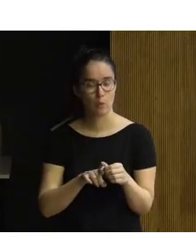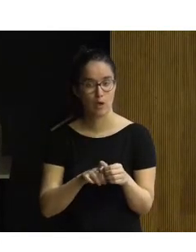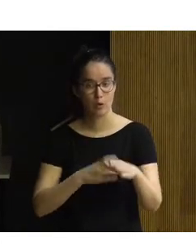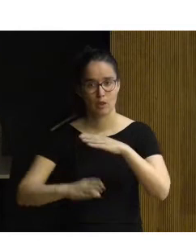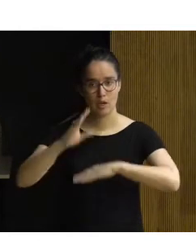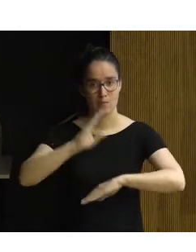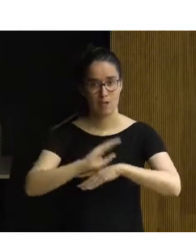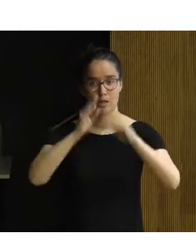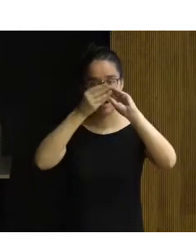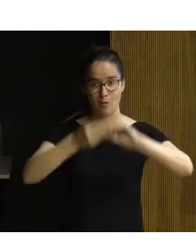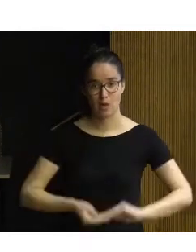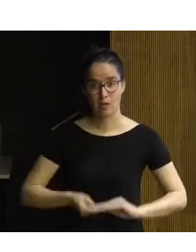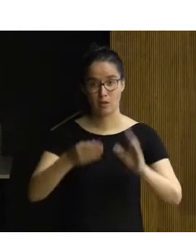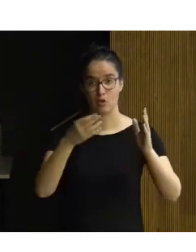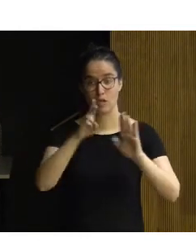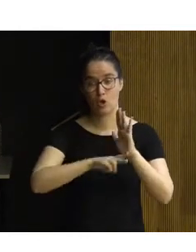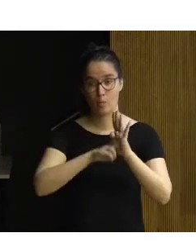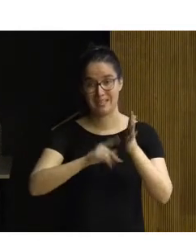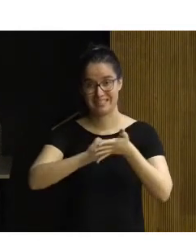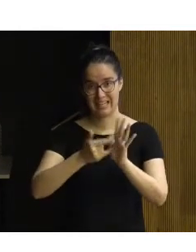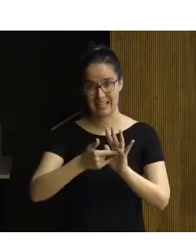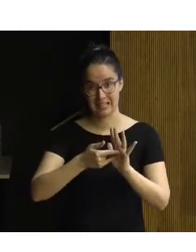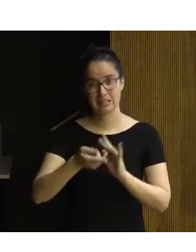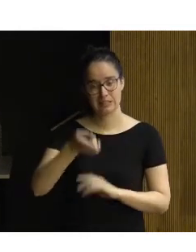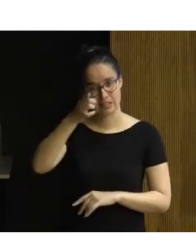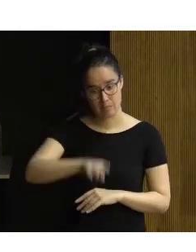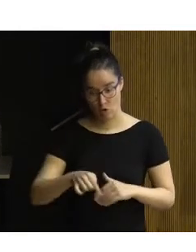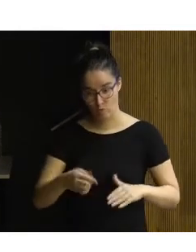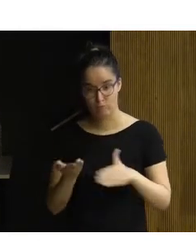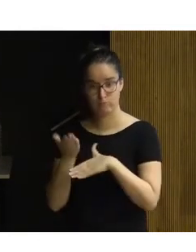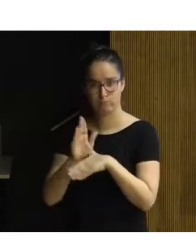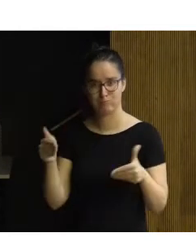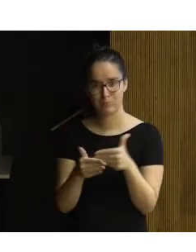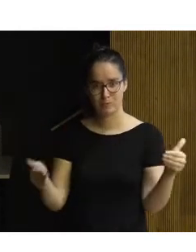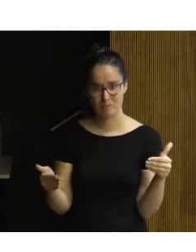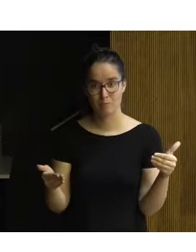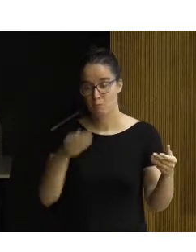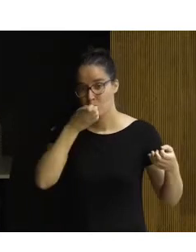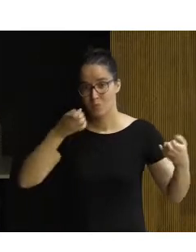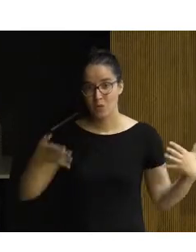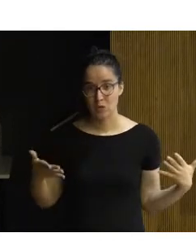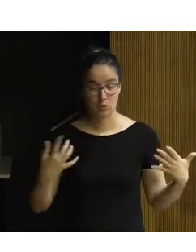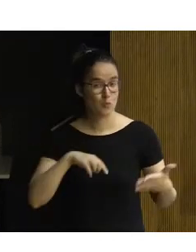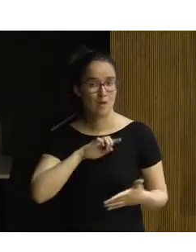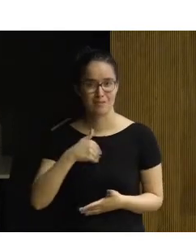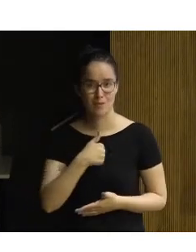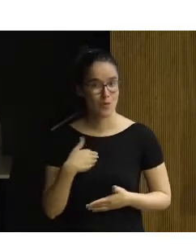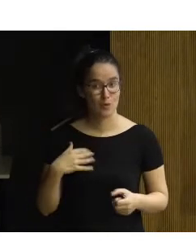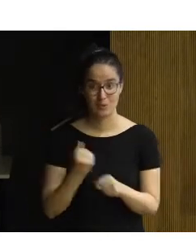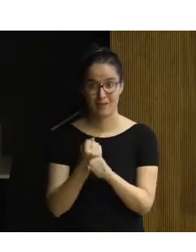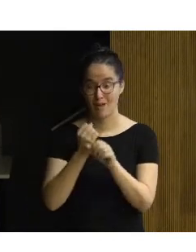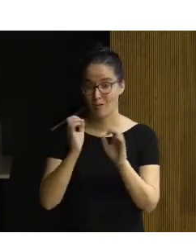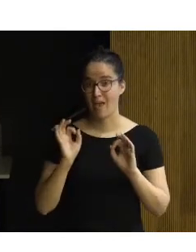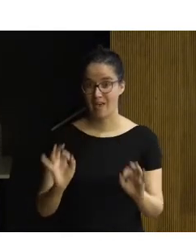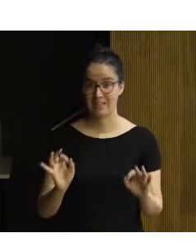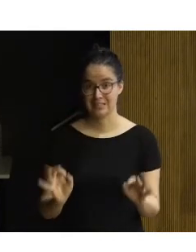CEAPAT en la elaboración de normas técnicas, en esta también que se presenta hoy, y, bueno, pues esa es nuestra función y pensamos que